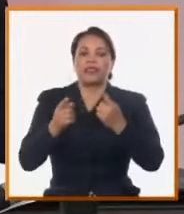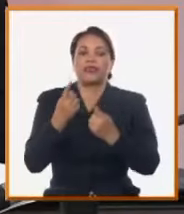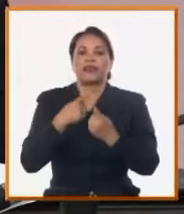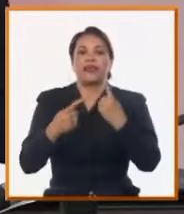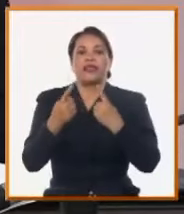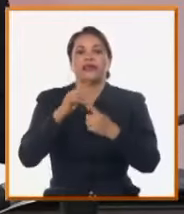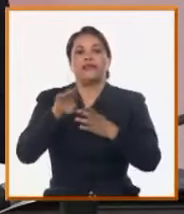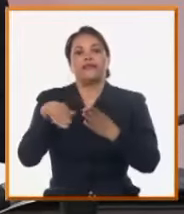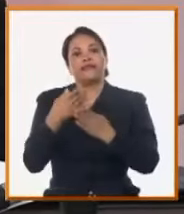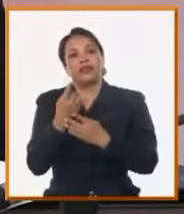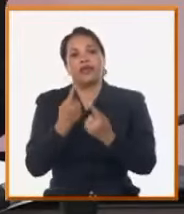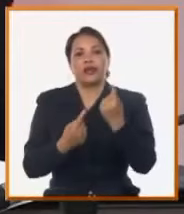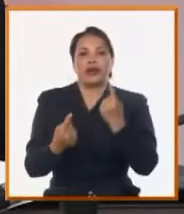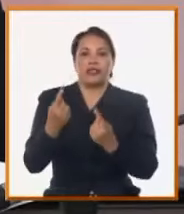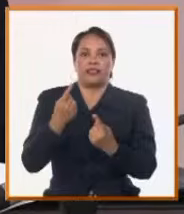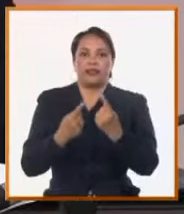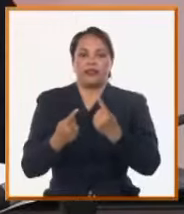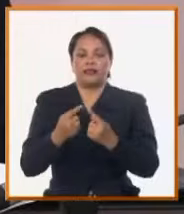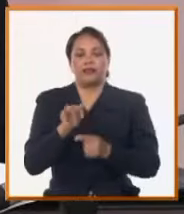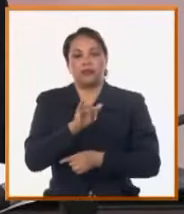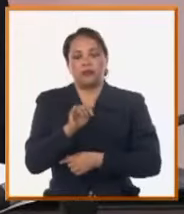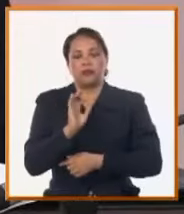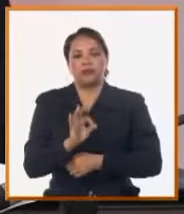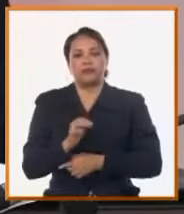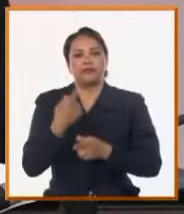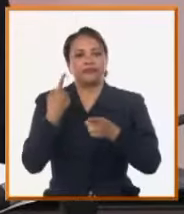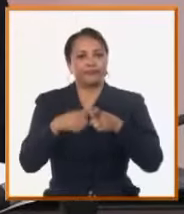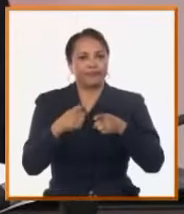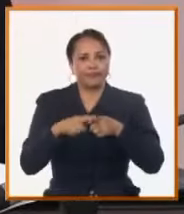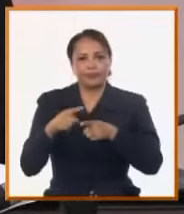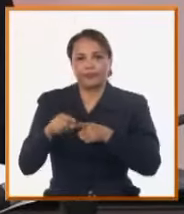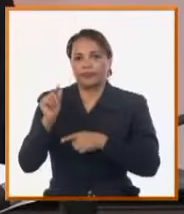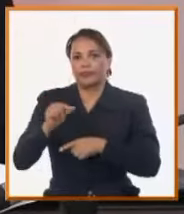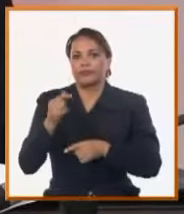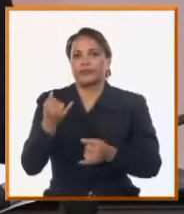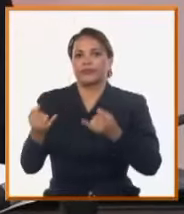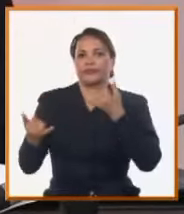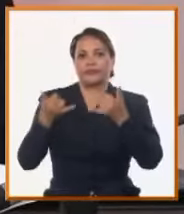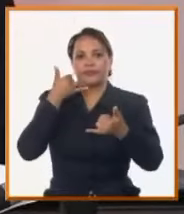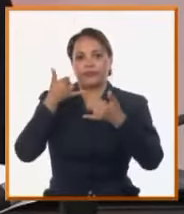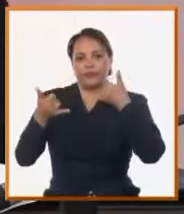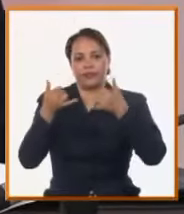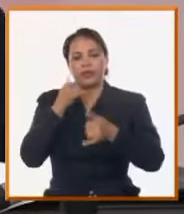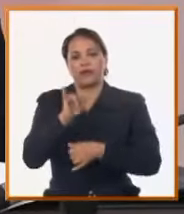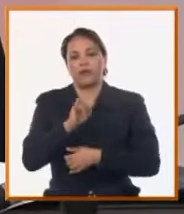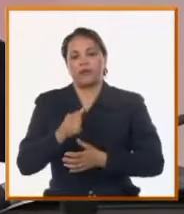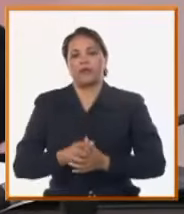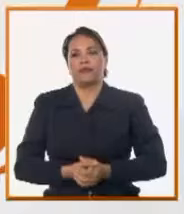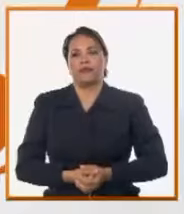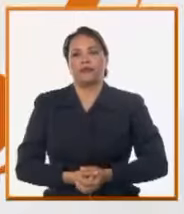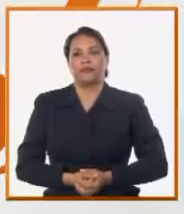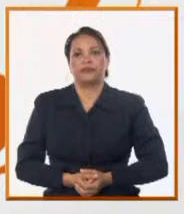horas que corre por la calle. Otras opiniones nos llegaron a través de la vía telefónica, escuchemos algunas de ellas.